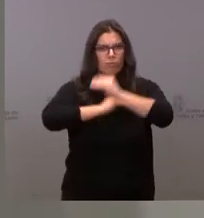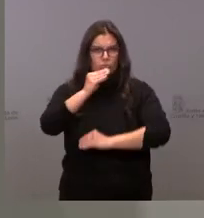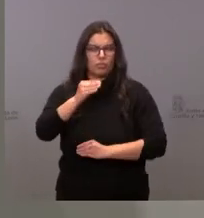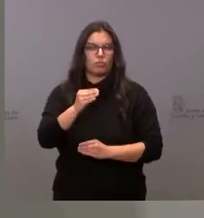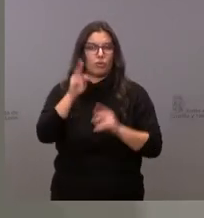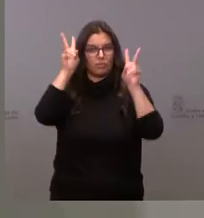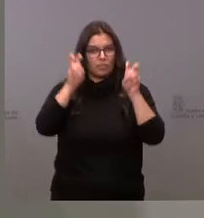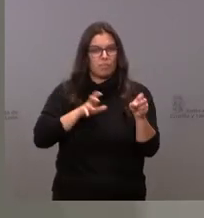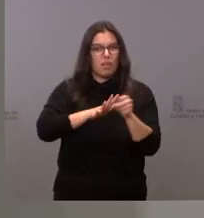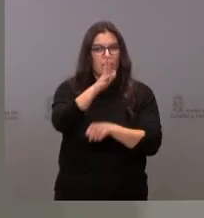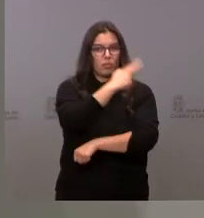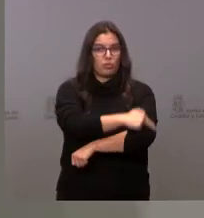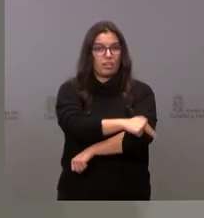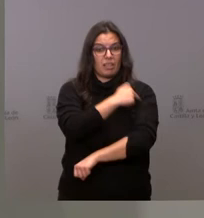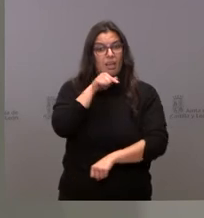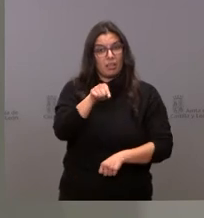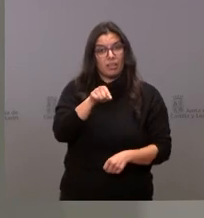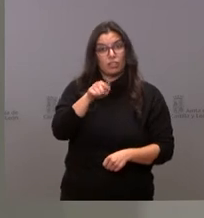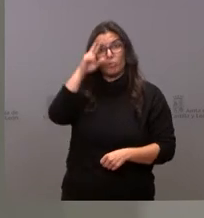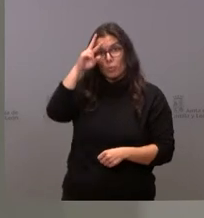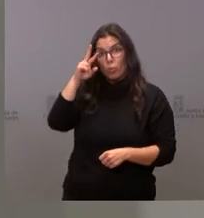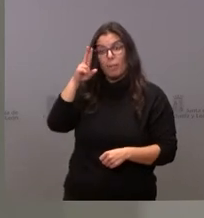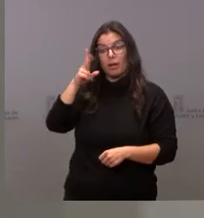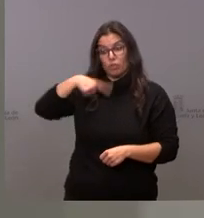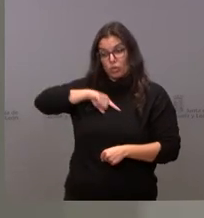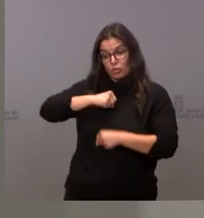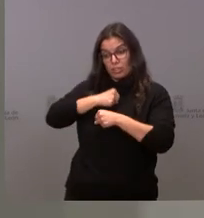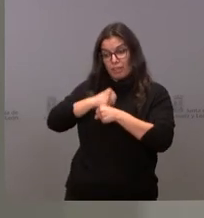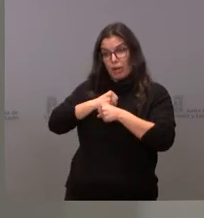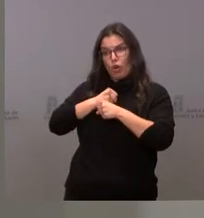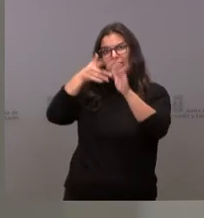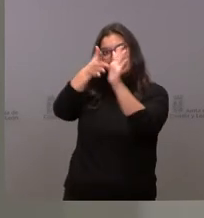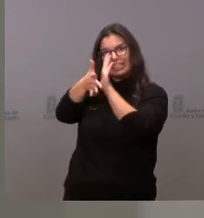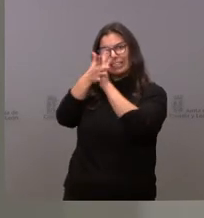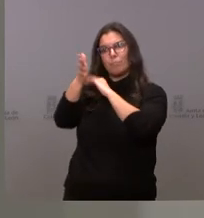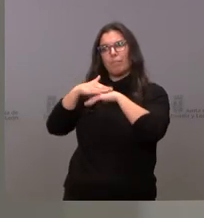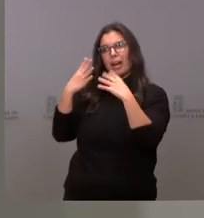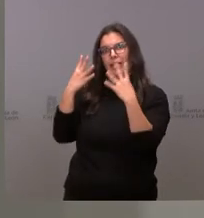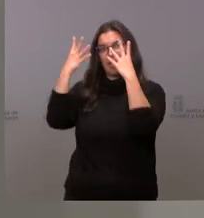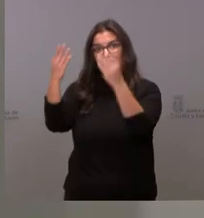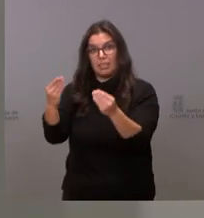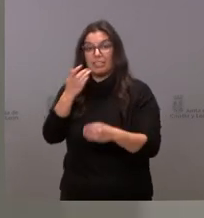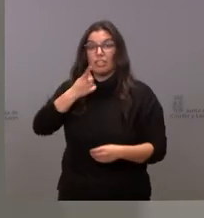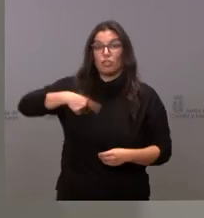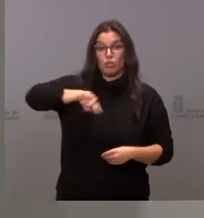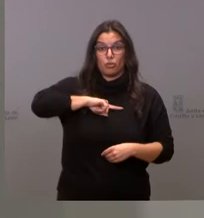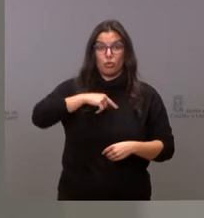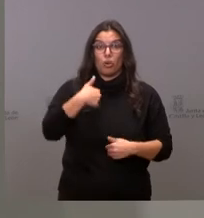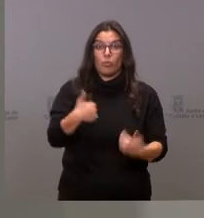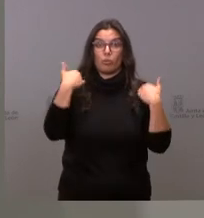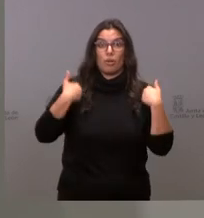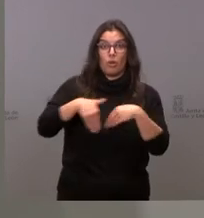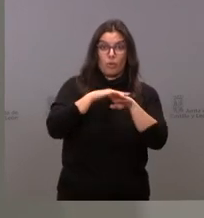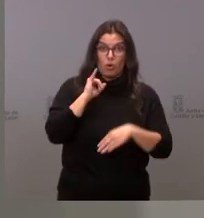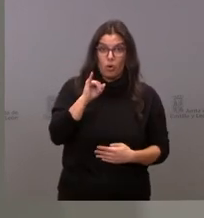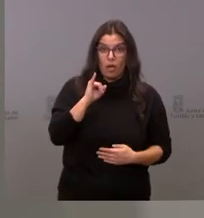de nuestra labor de gobierno como partido político que allá donde gobernamos seamos